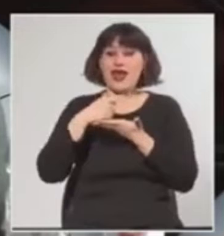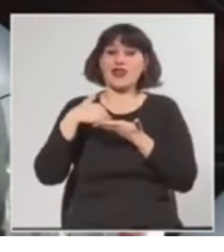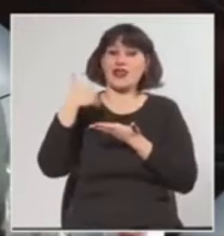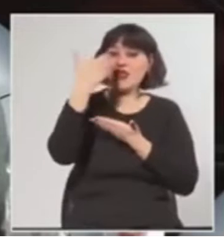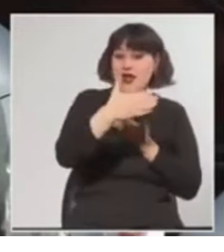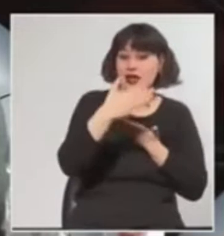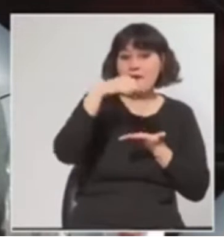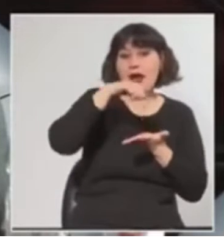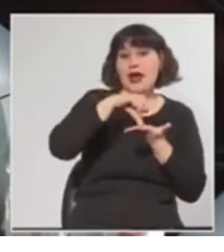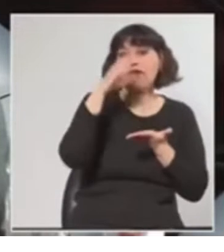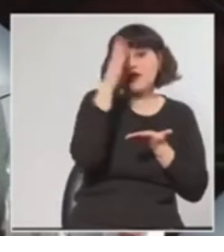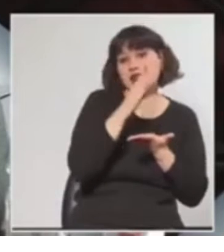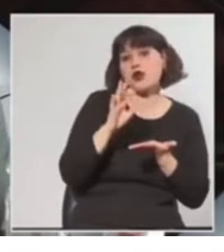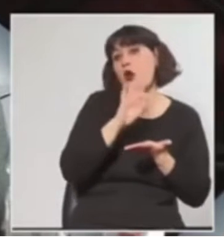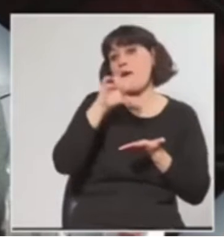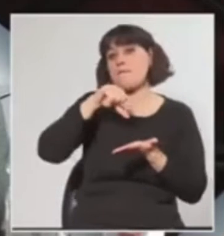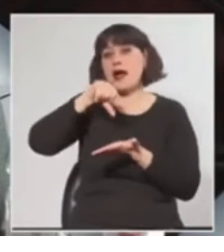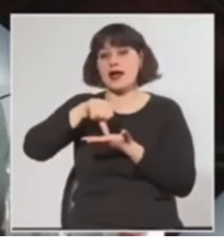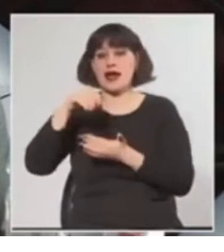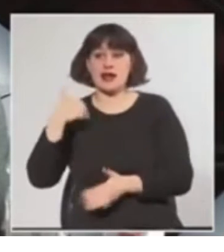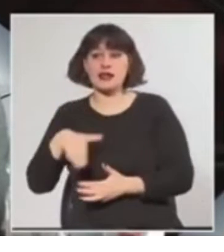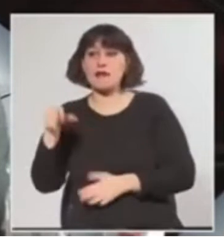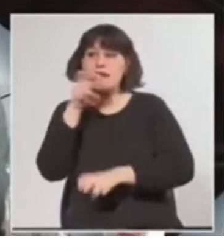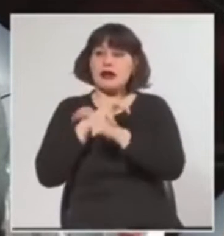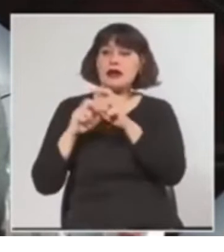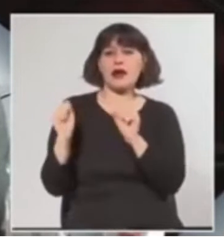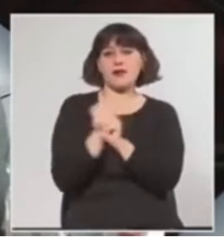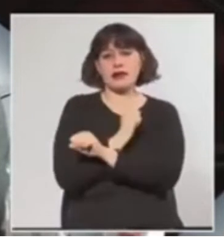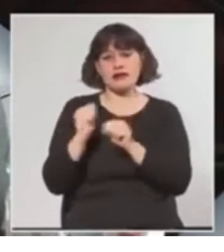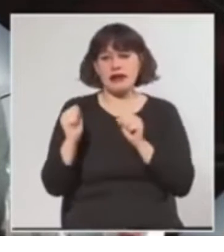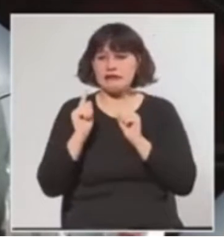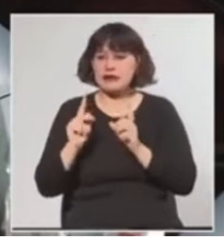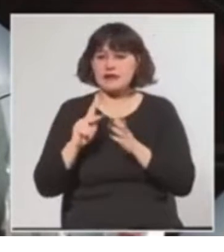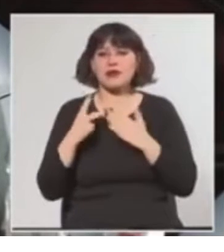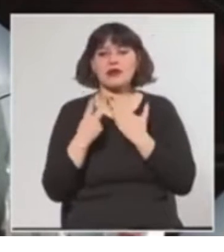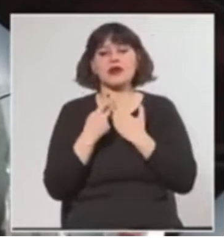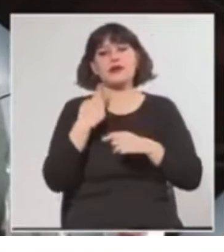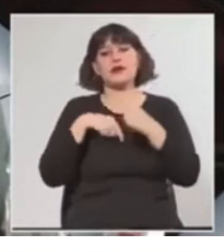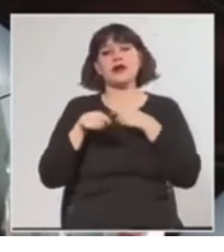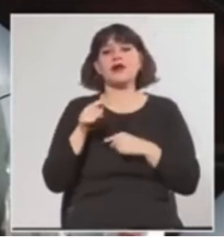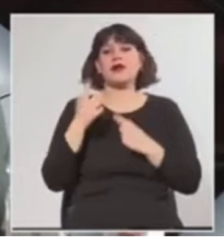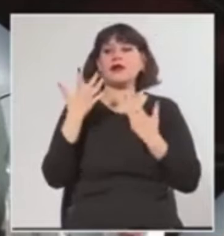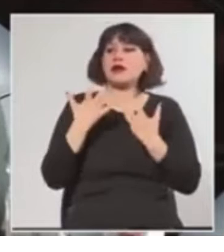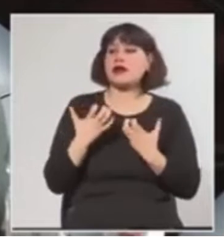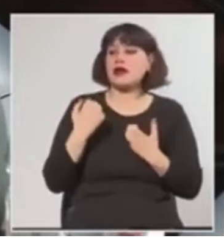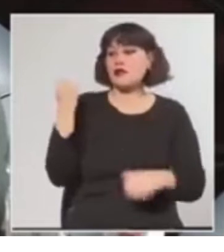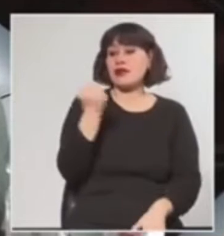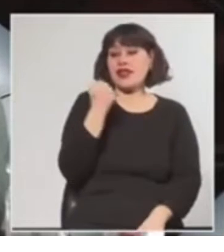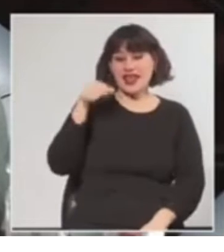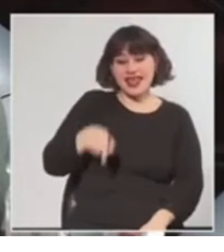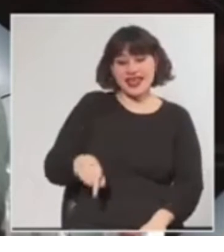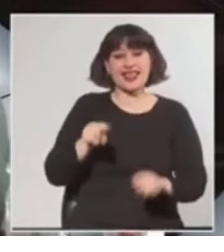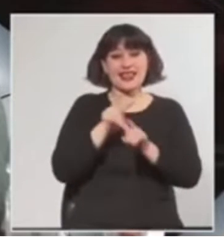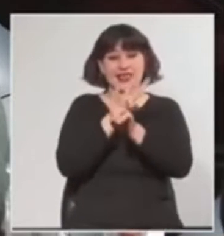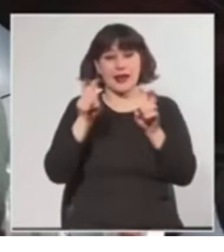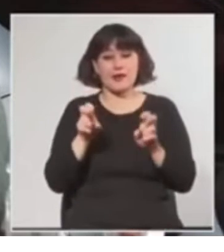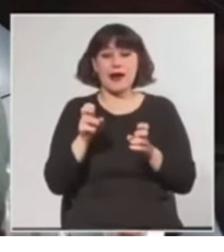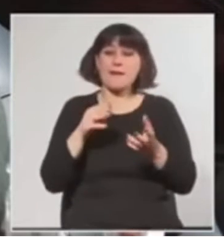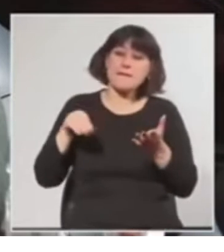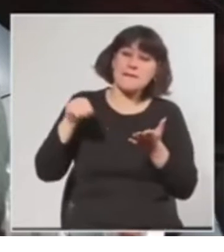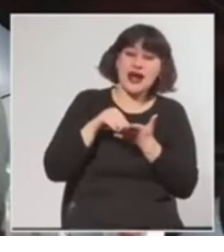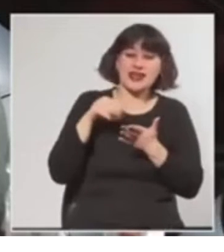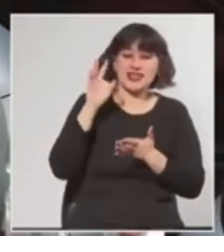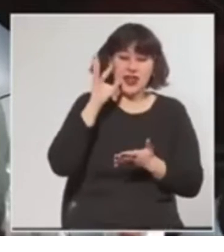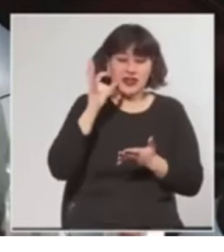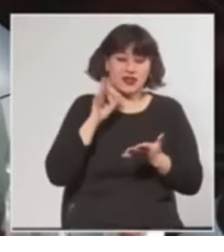para poder aprobar el mismo, pero creo que sería importante en este marco y sobre todo teniendo esta situación,